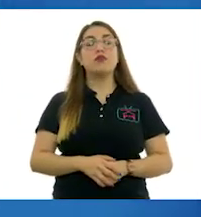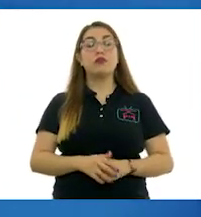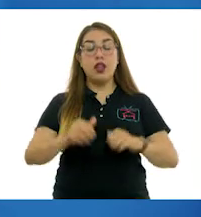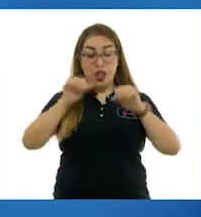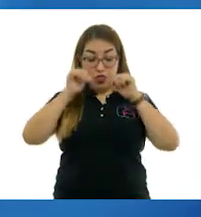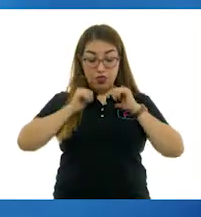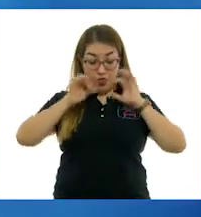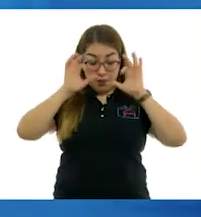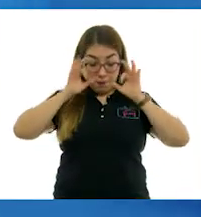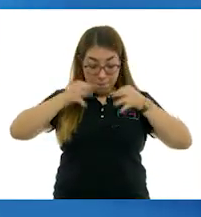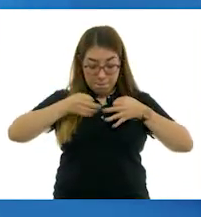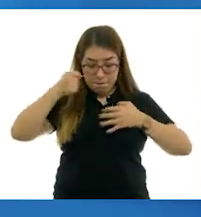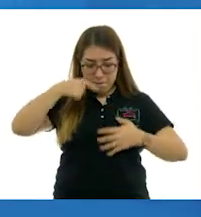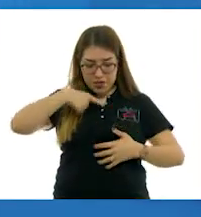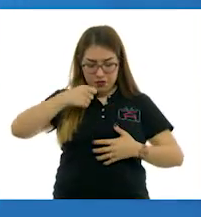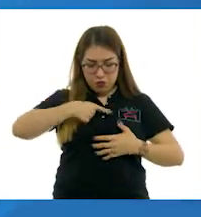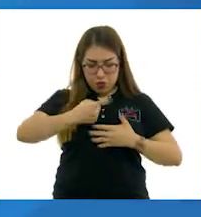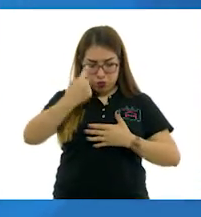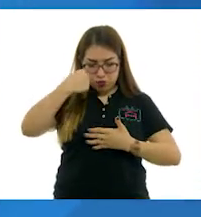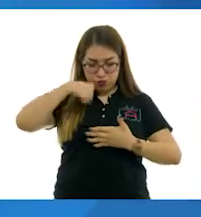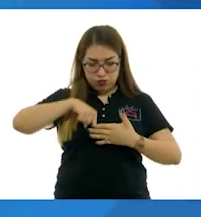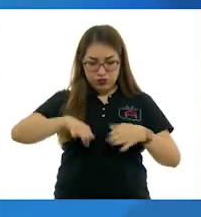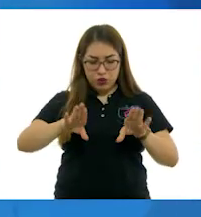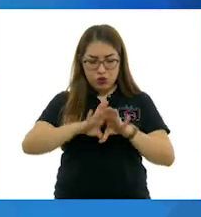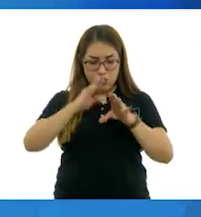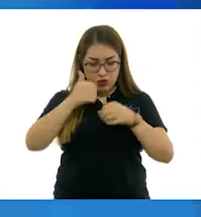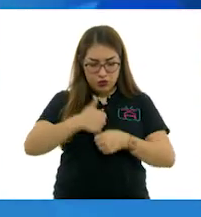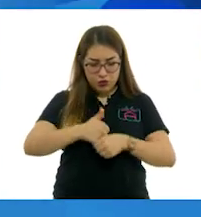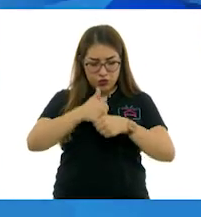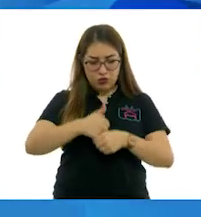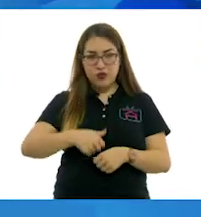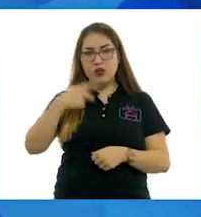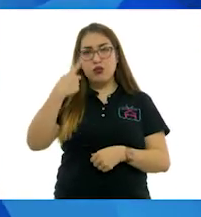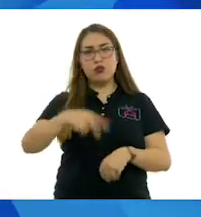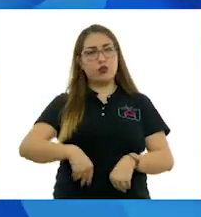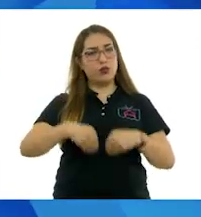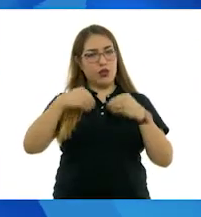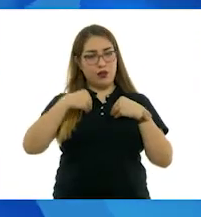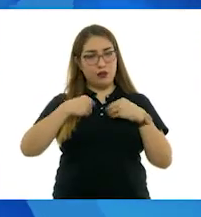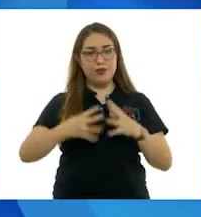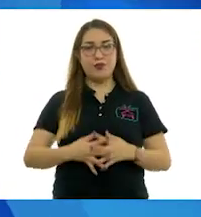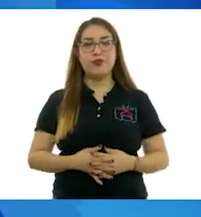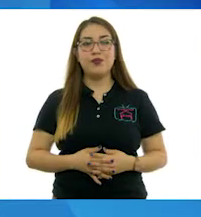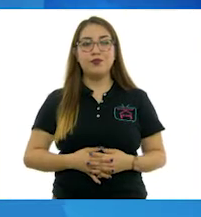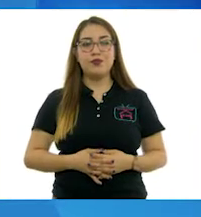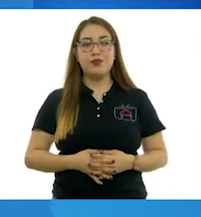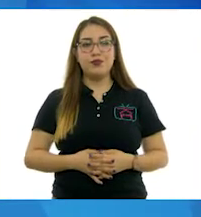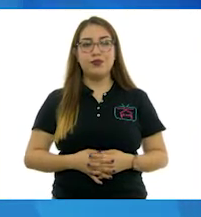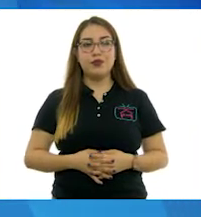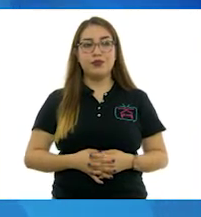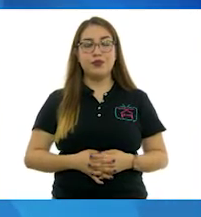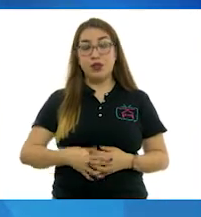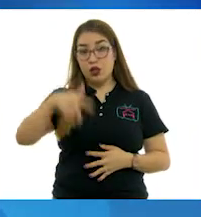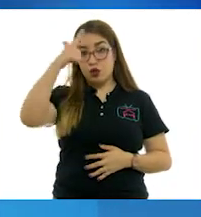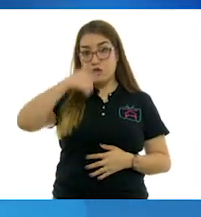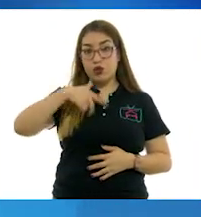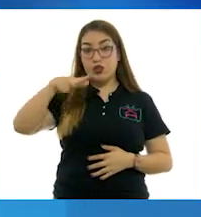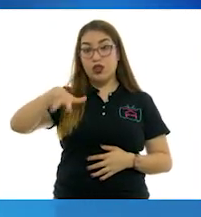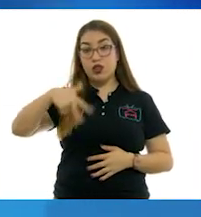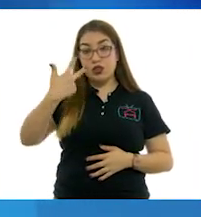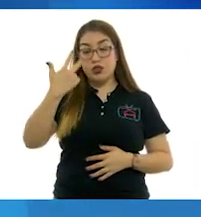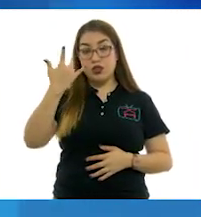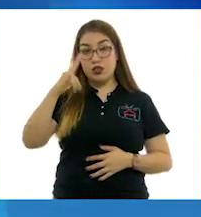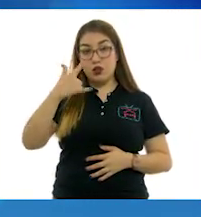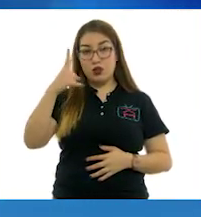interior y huella del reconocimiento doloroso de su identidad maltrecha. En la noche del 13 de julio de